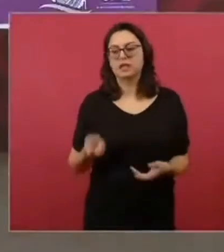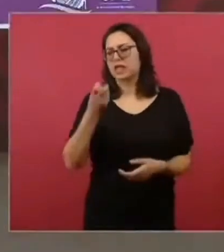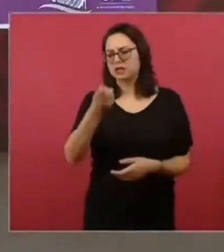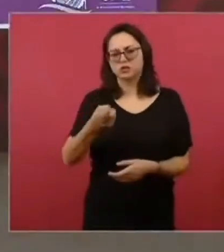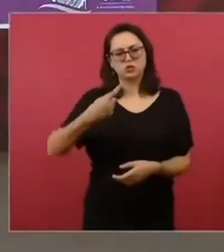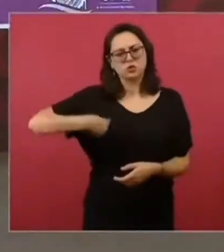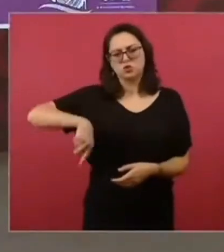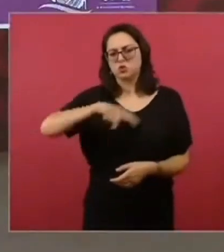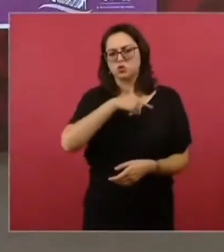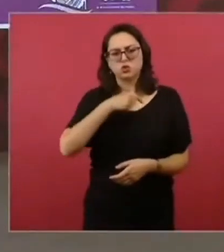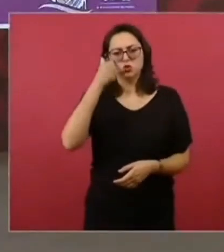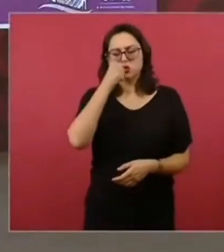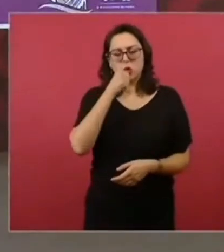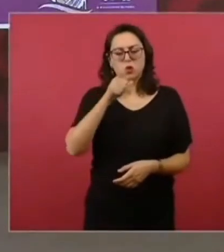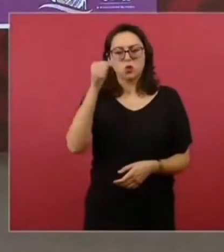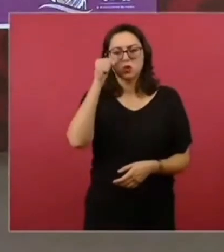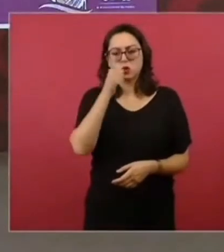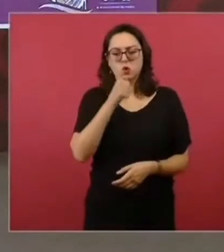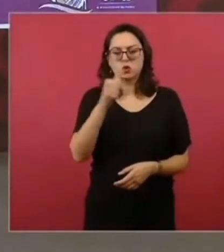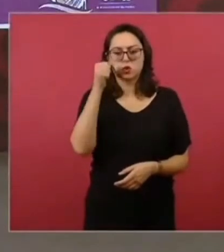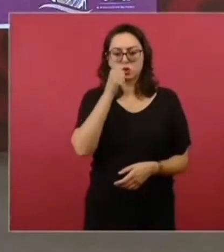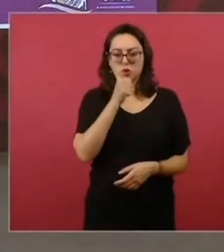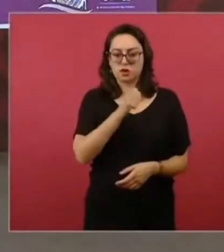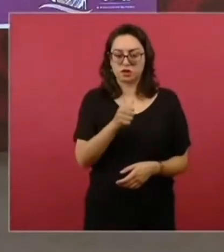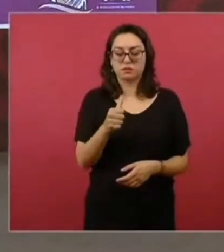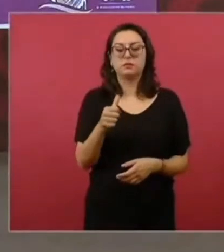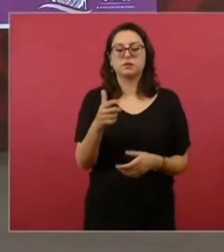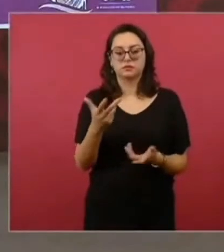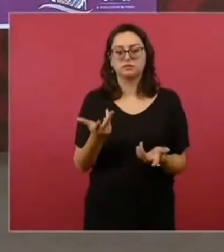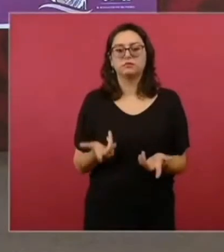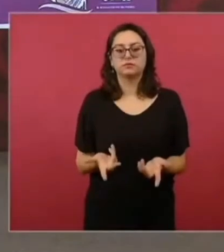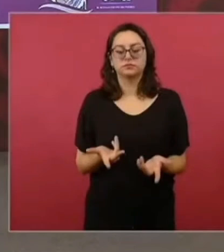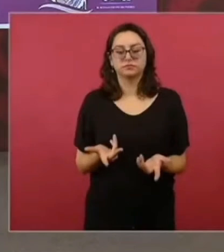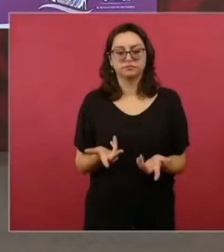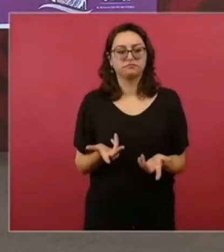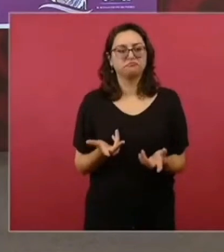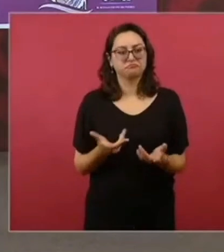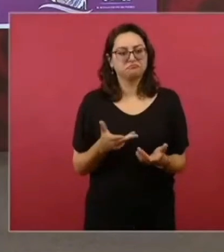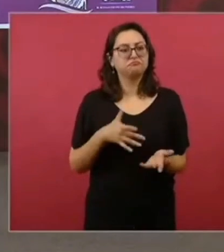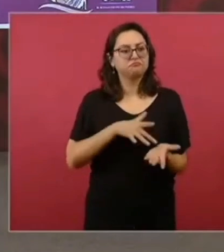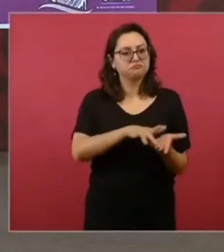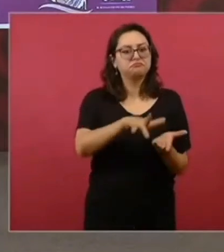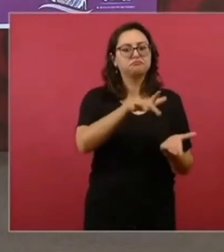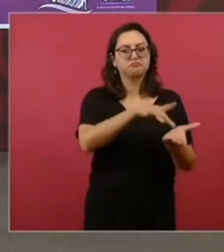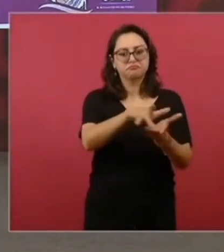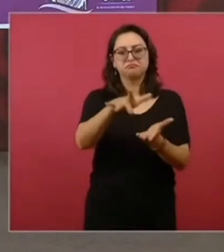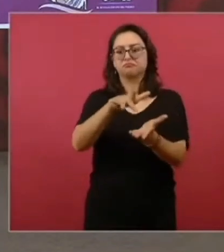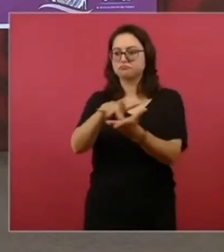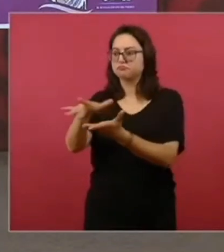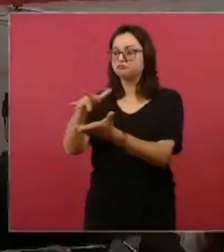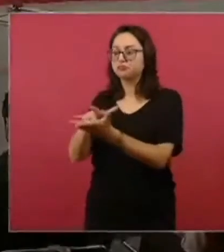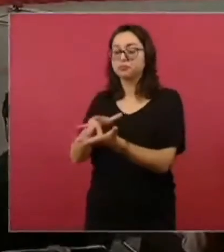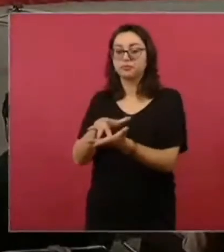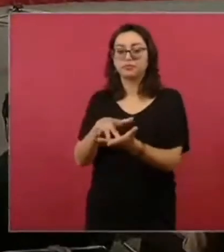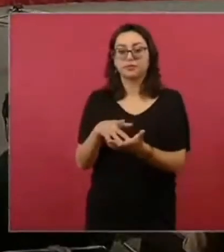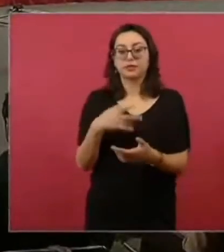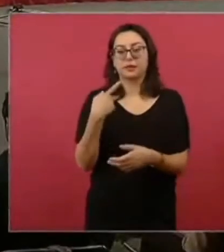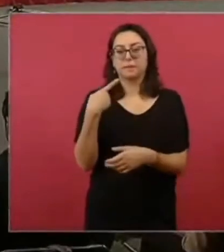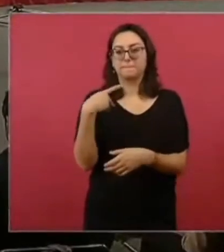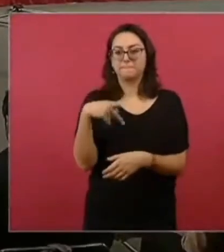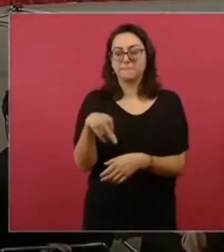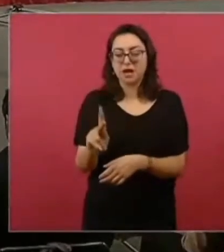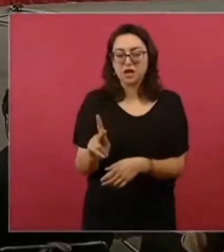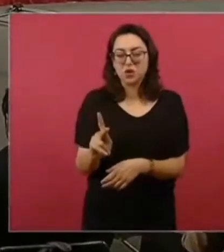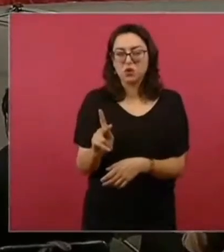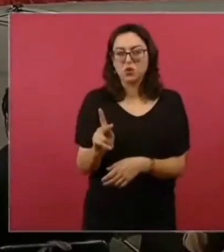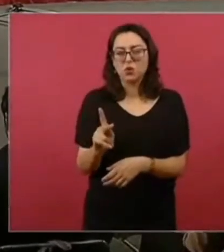para poder tener una reducción en la vulnerabilidad había que prevenir, prevenir mejor